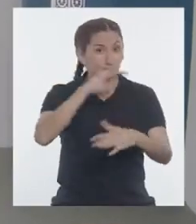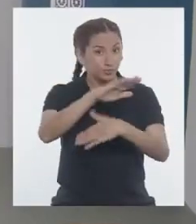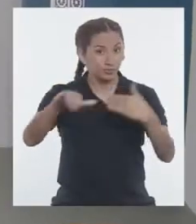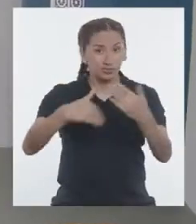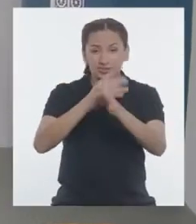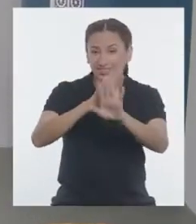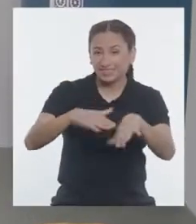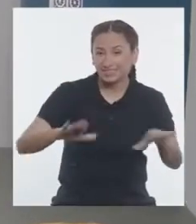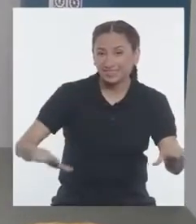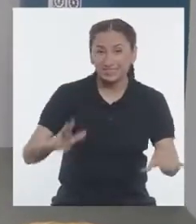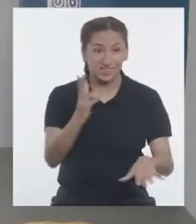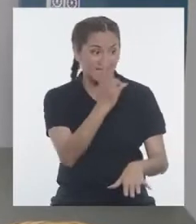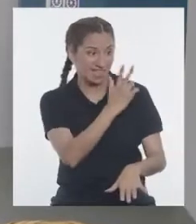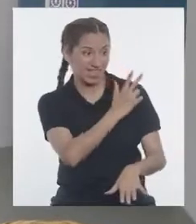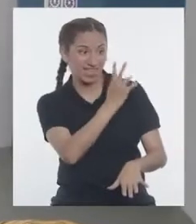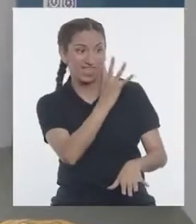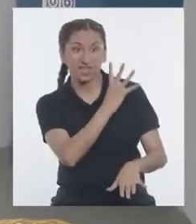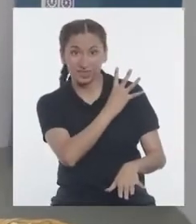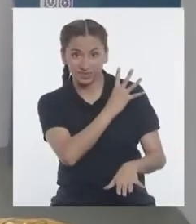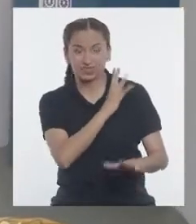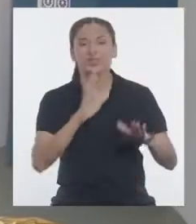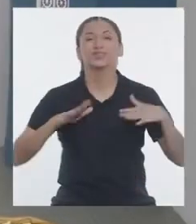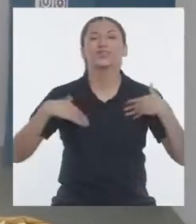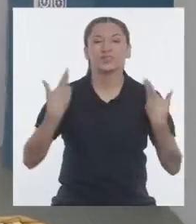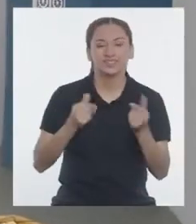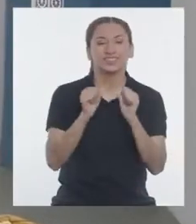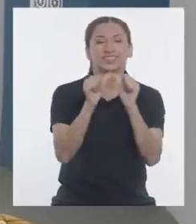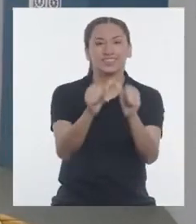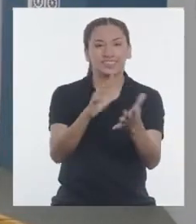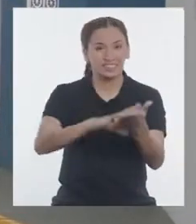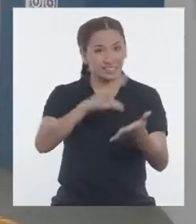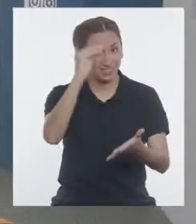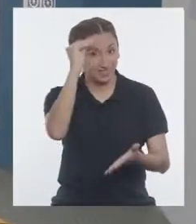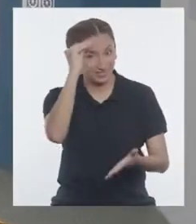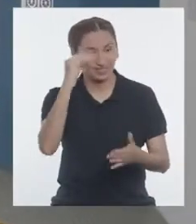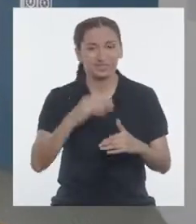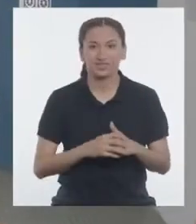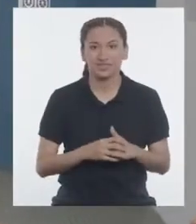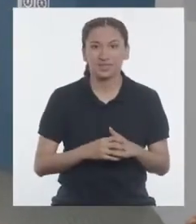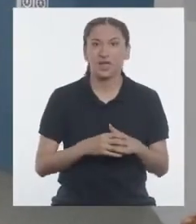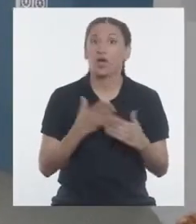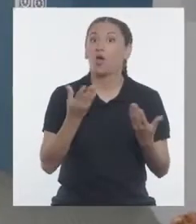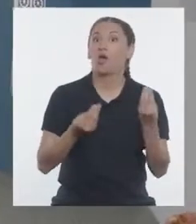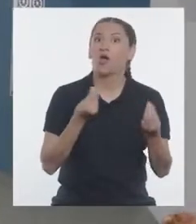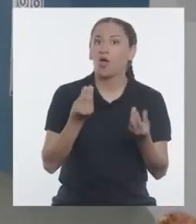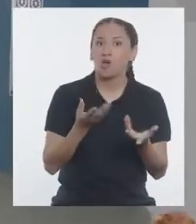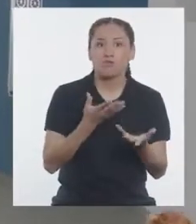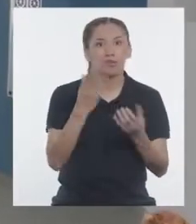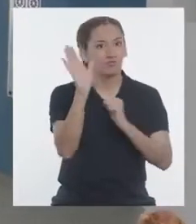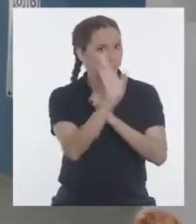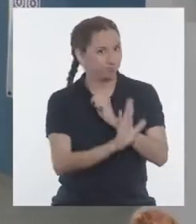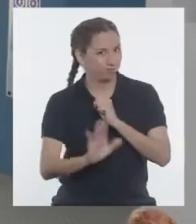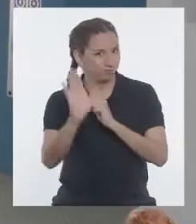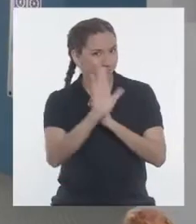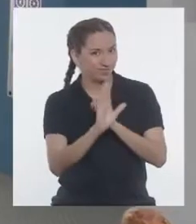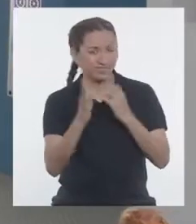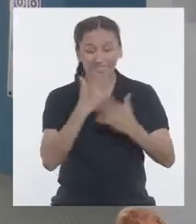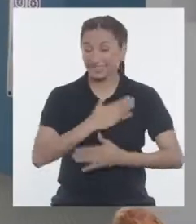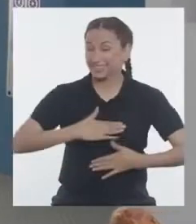programa para que todas las niñas y niños de tercero y cuarto puedan seguir aprendiendo. De forma segura,